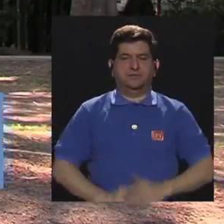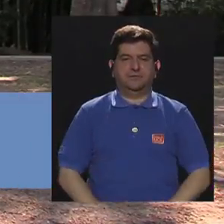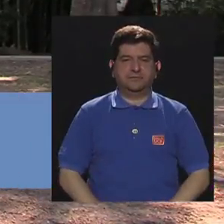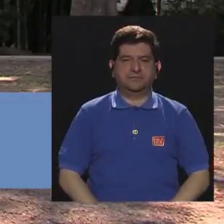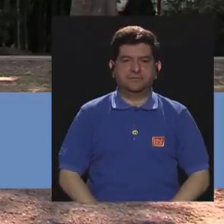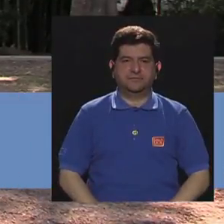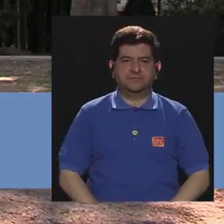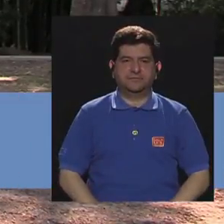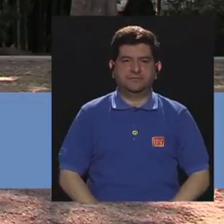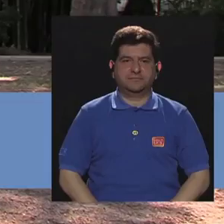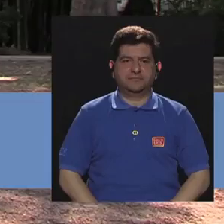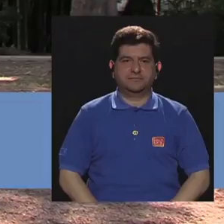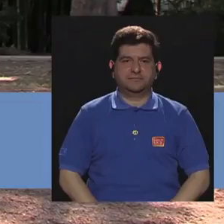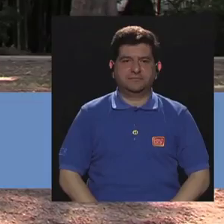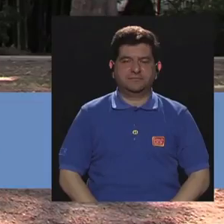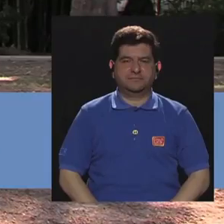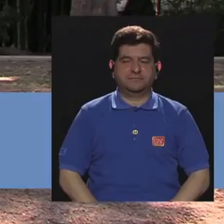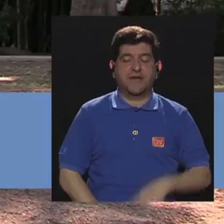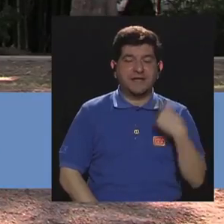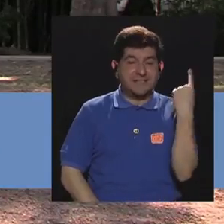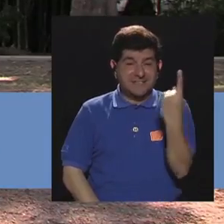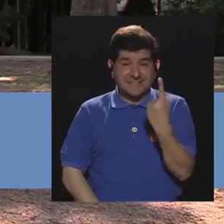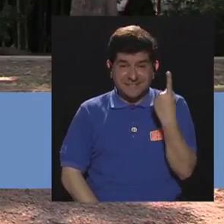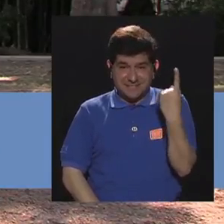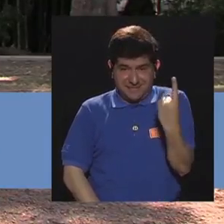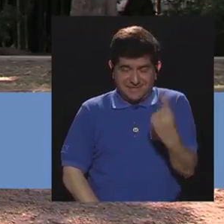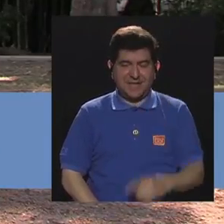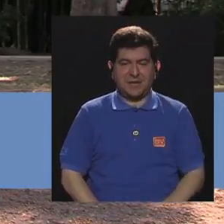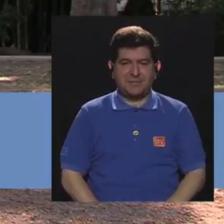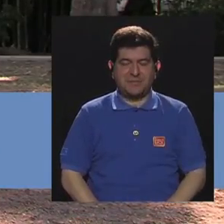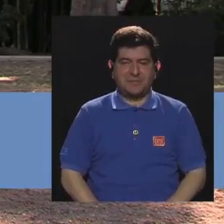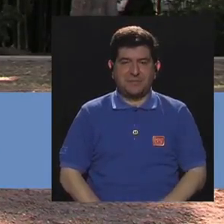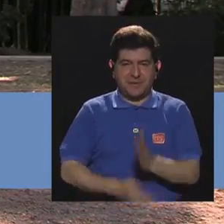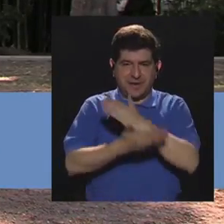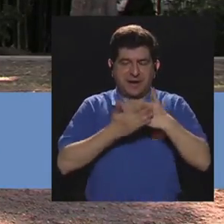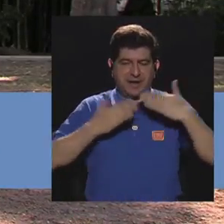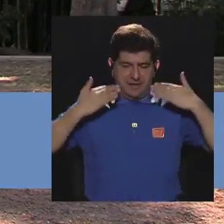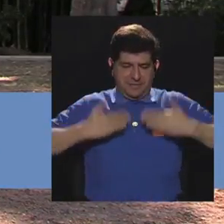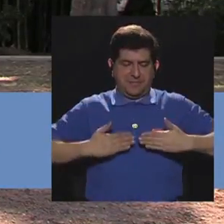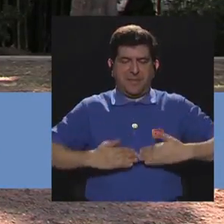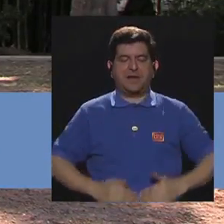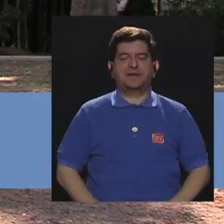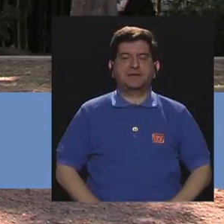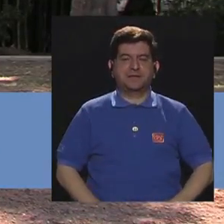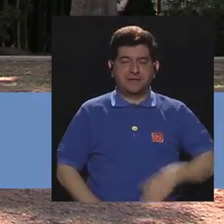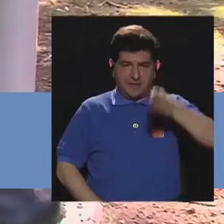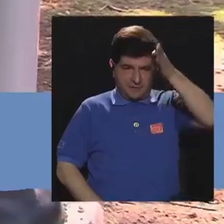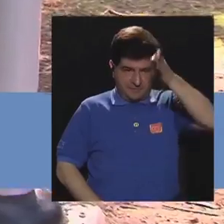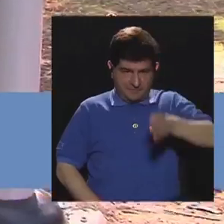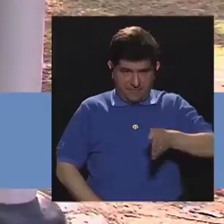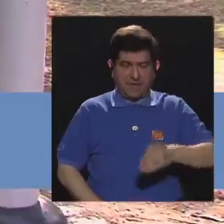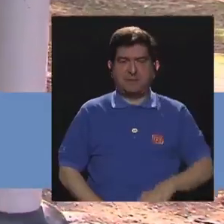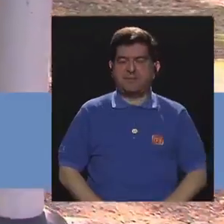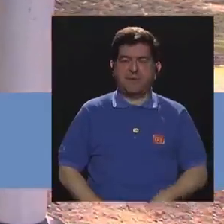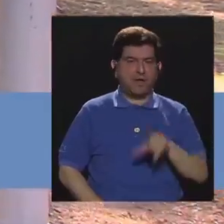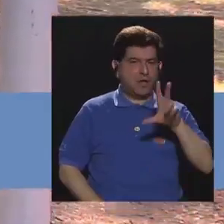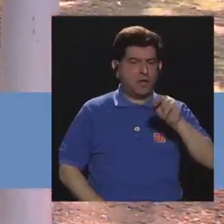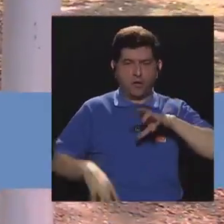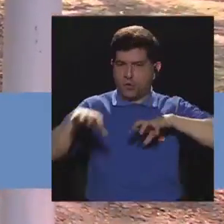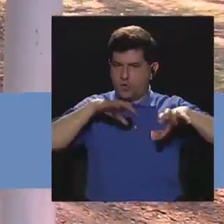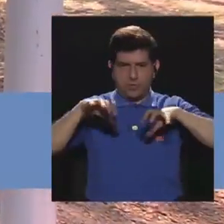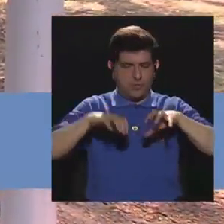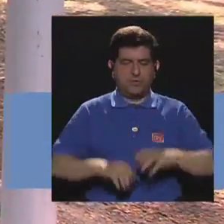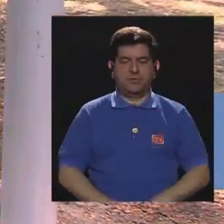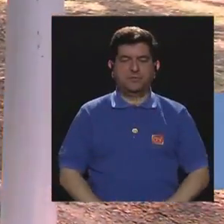rectas y baja. Siempre el tren superior está recto y los brazos están rectos. No hay ningún tipo de flexión en este